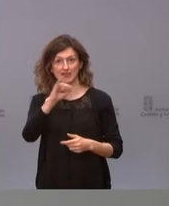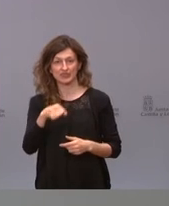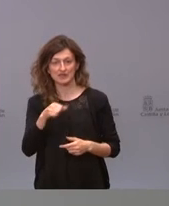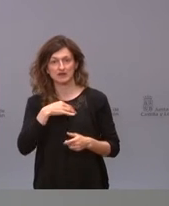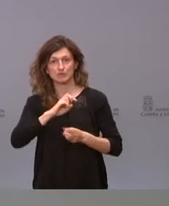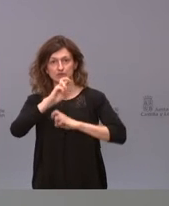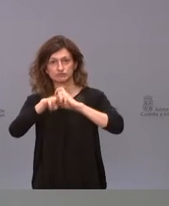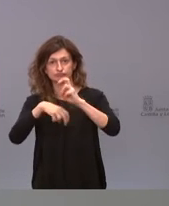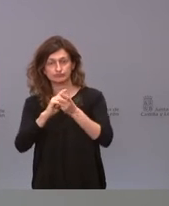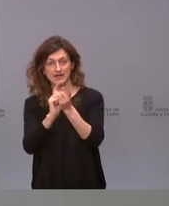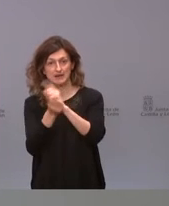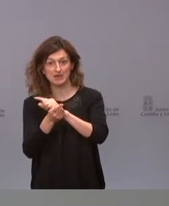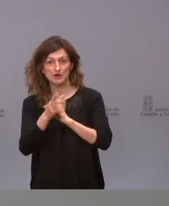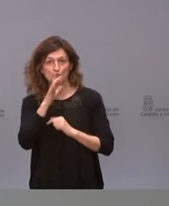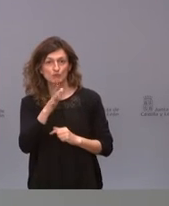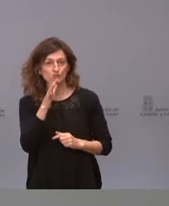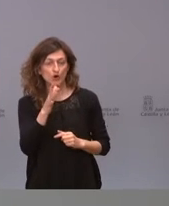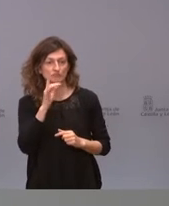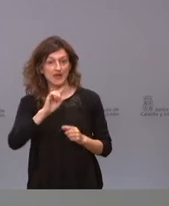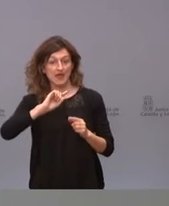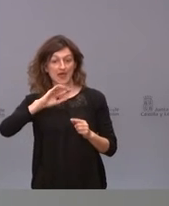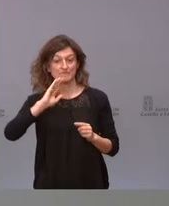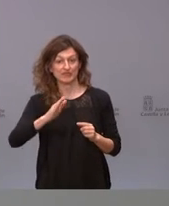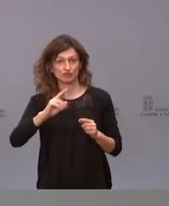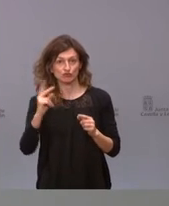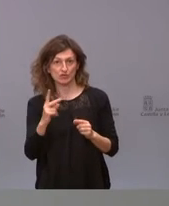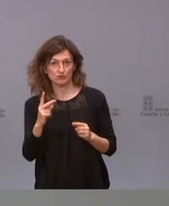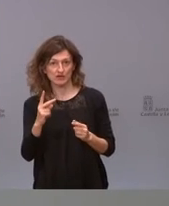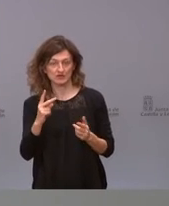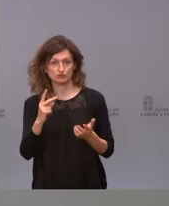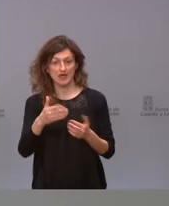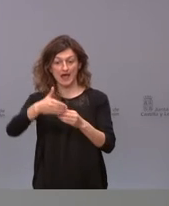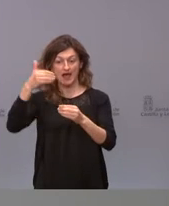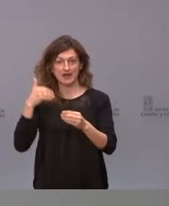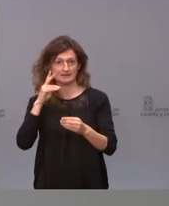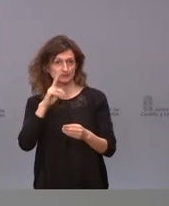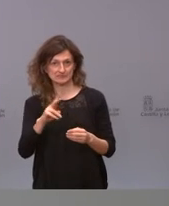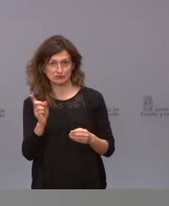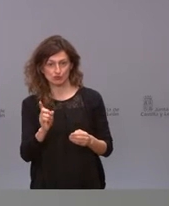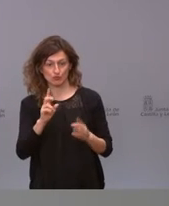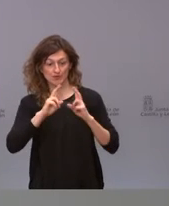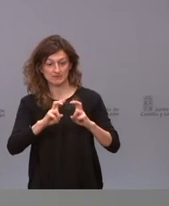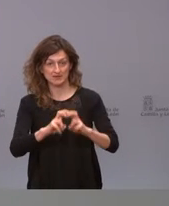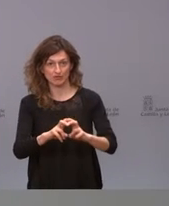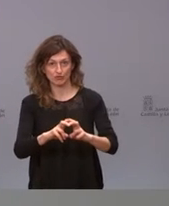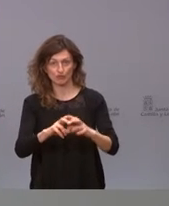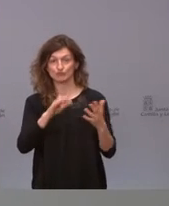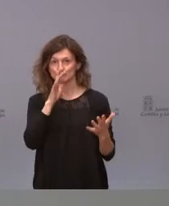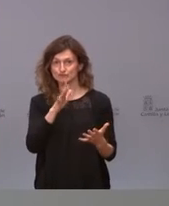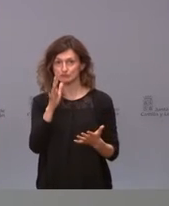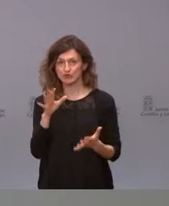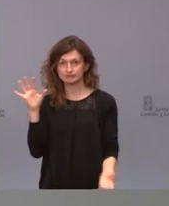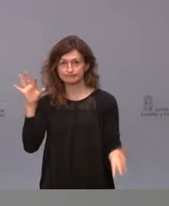por haberse encontrado efectos adversos no vistos inicialmente en la investigación que estaban